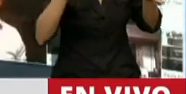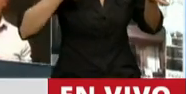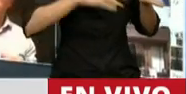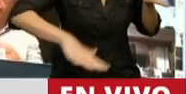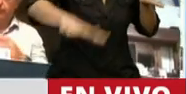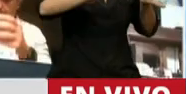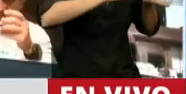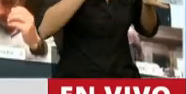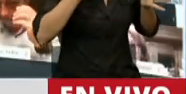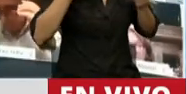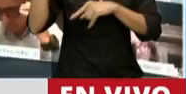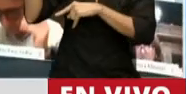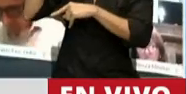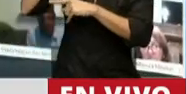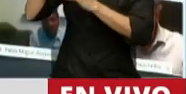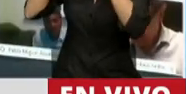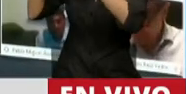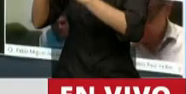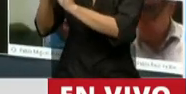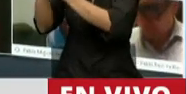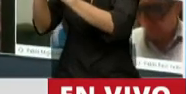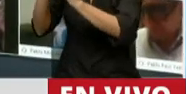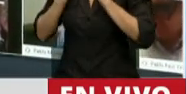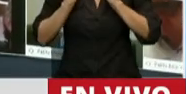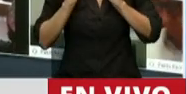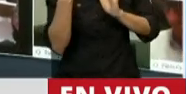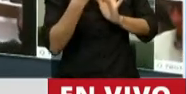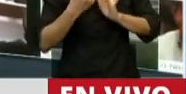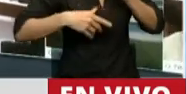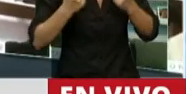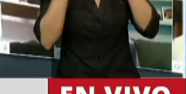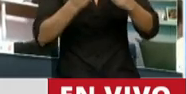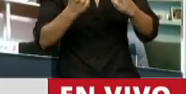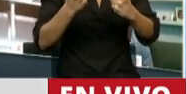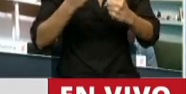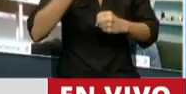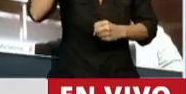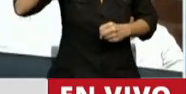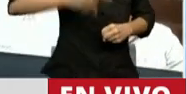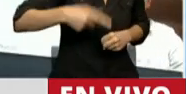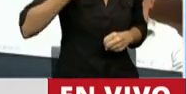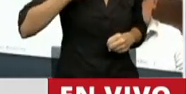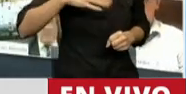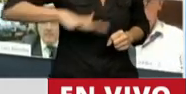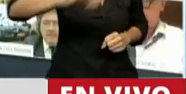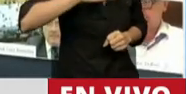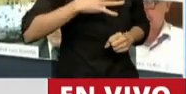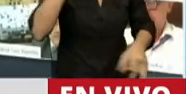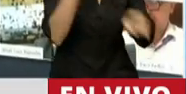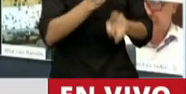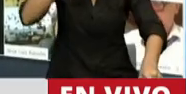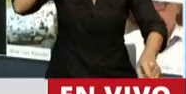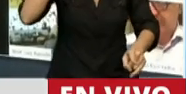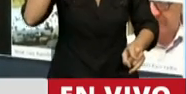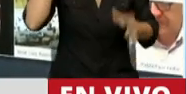recorrido un camino que es el de defender los intereses nacionales y sobre todo el de poner por encima de toda la gente. Si